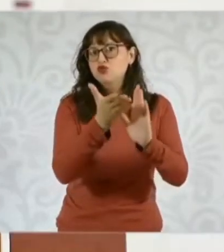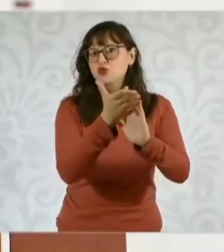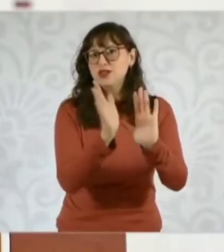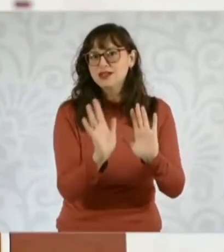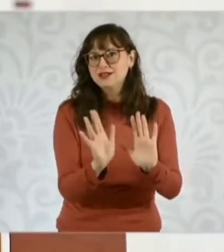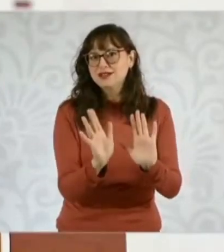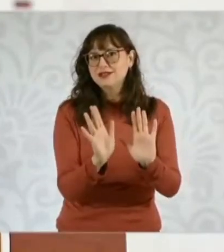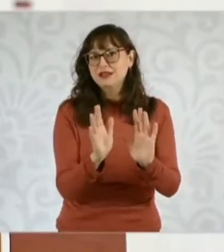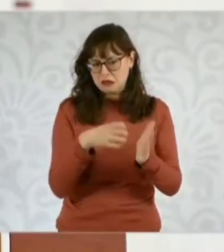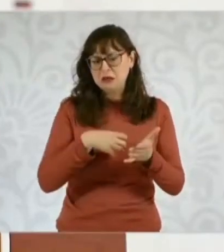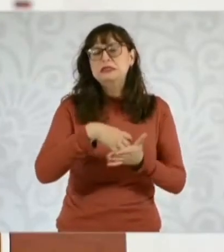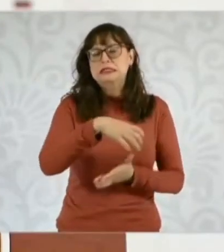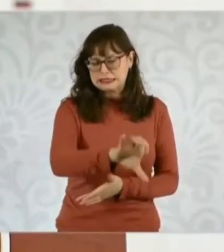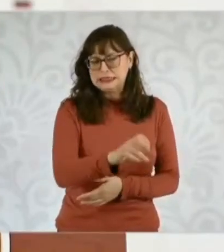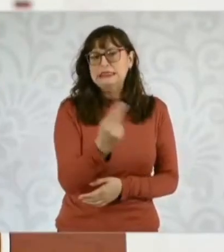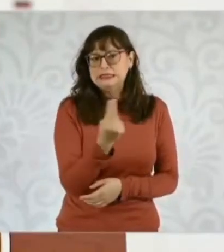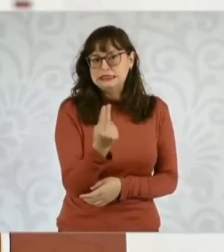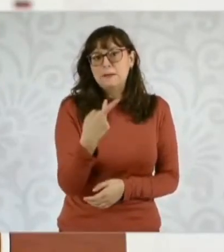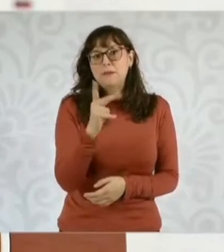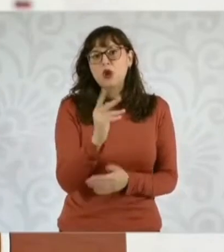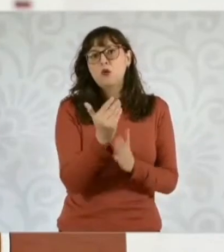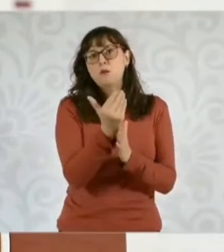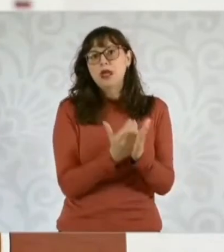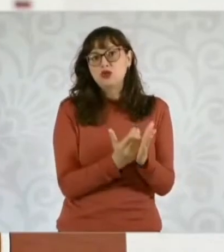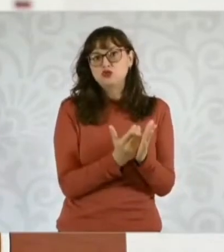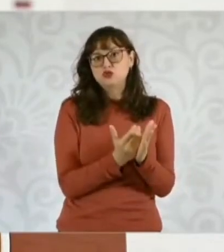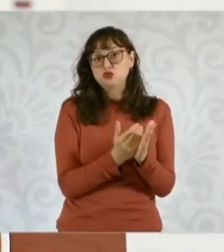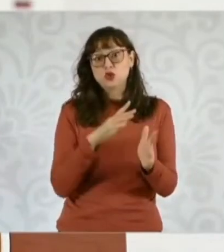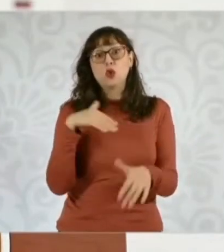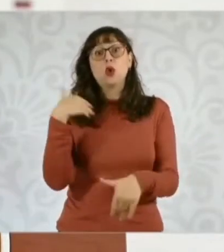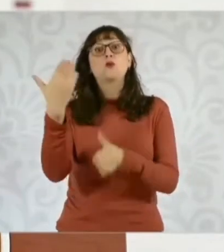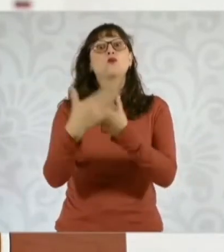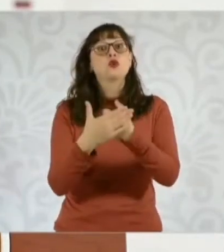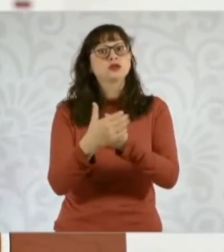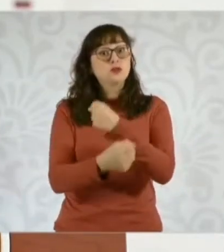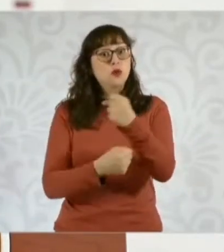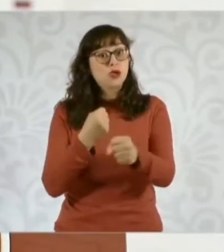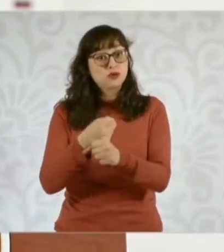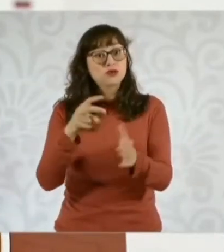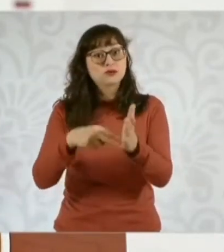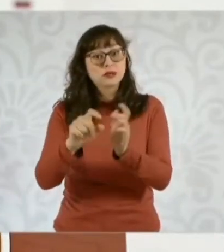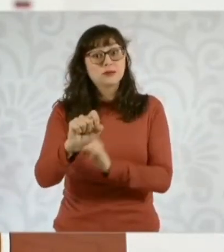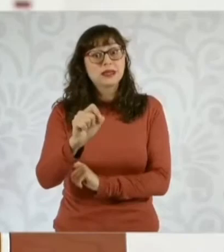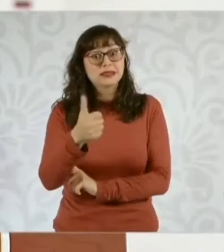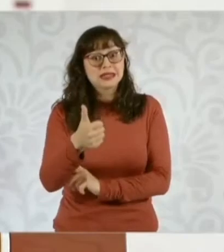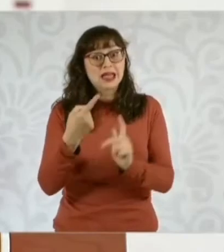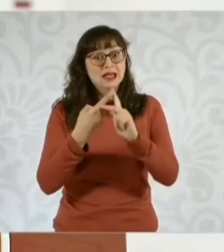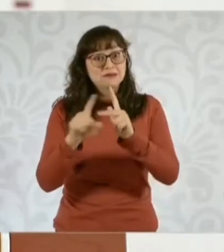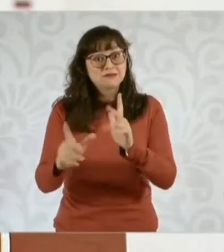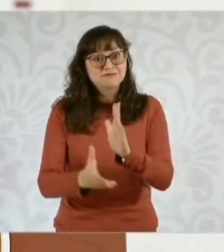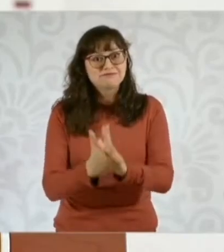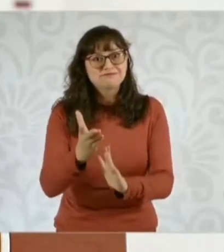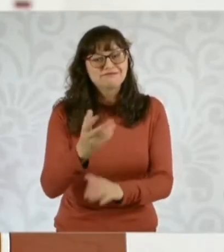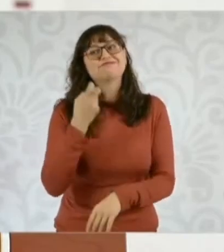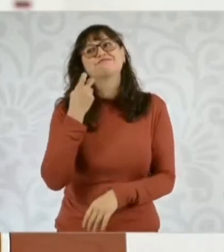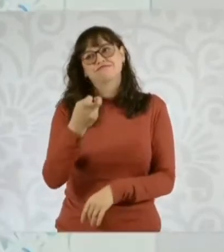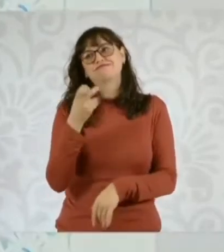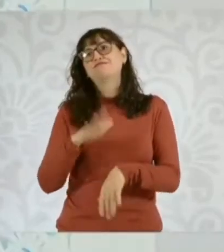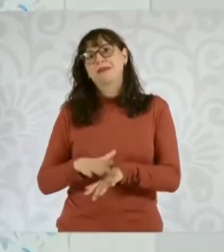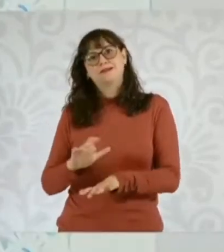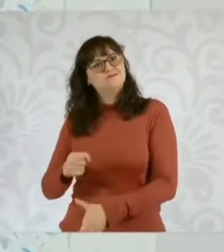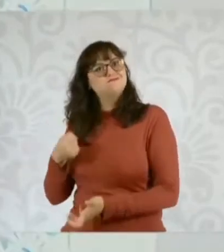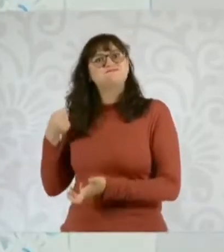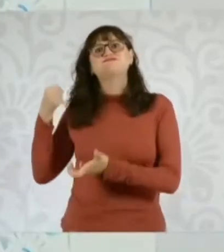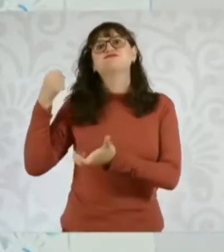compensar los empleos que se generaron con Tren Maya, con Interoceánico,